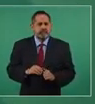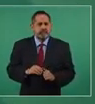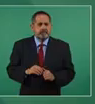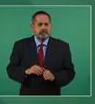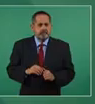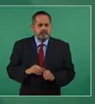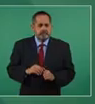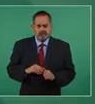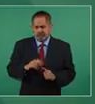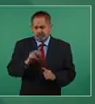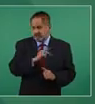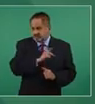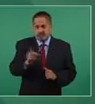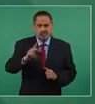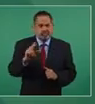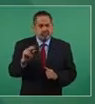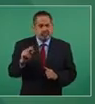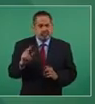No.